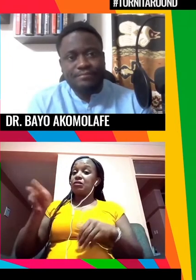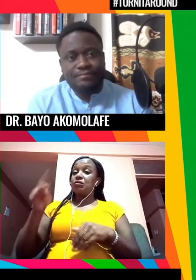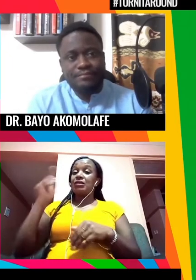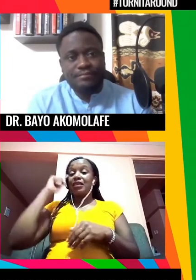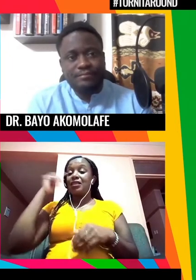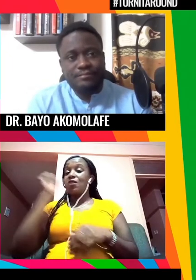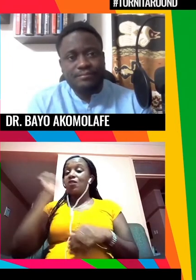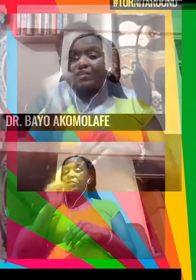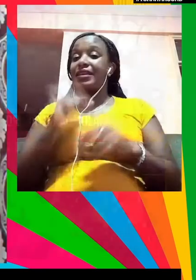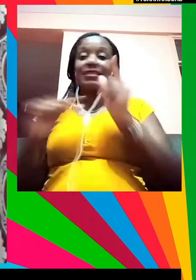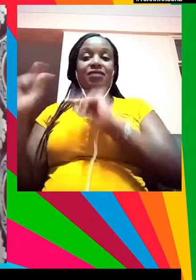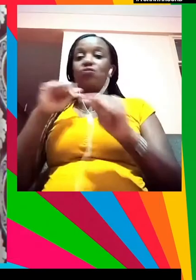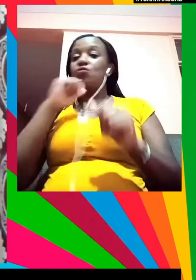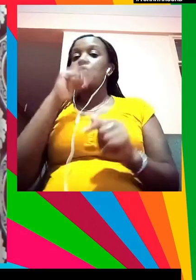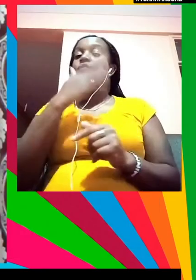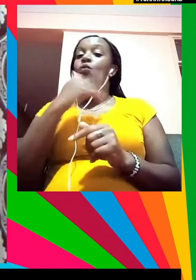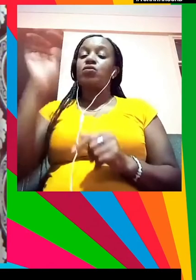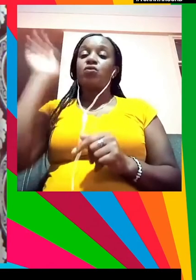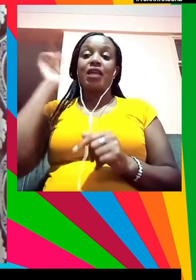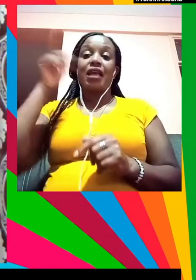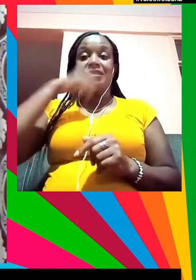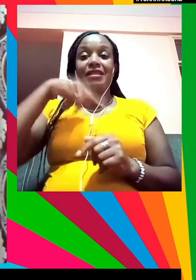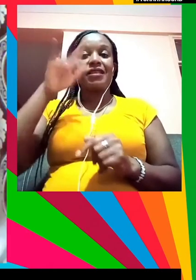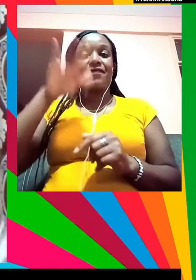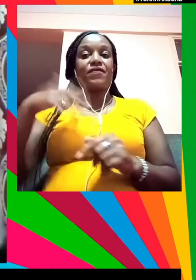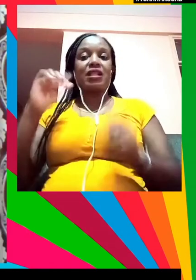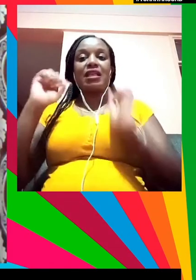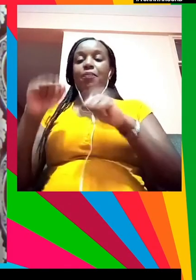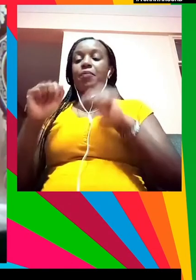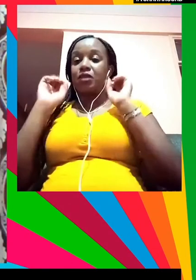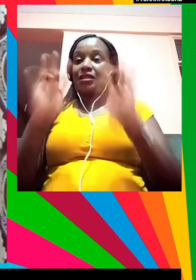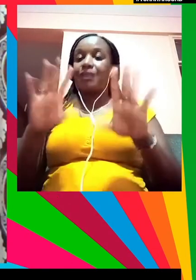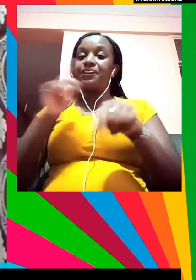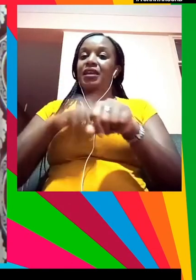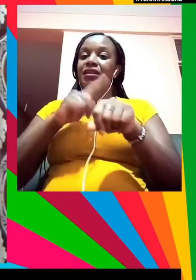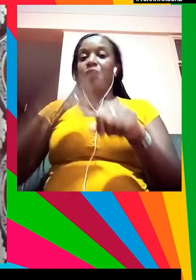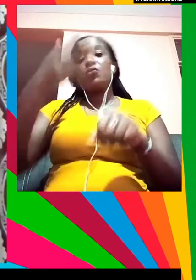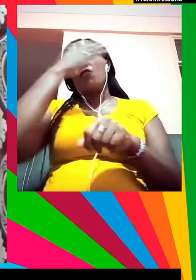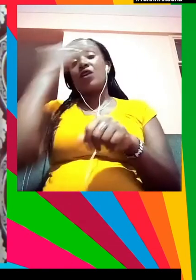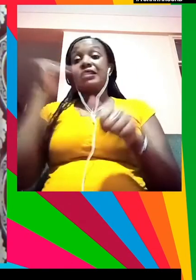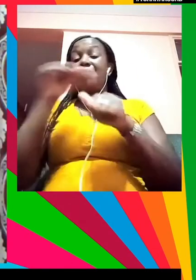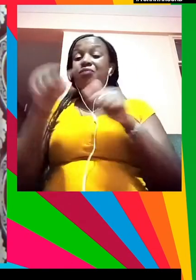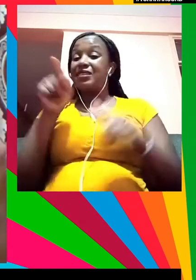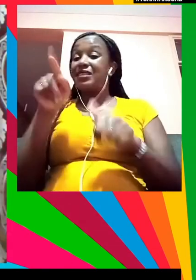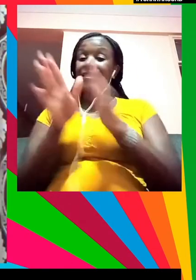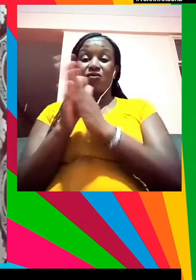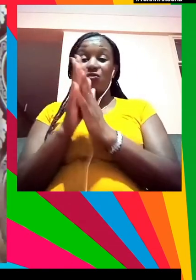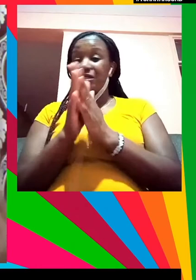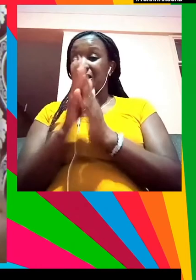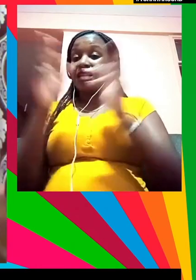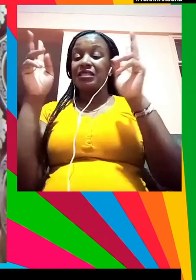quieren escucharnos o creen que no somos capaces pero cuando nos deshacemos de eso y entendemos